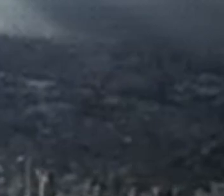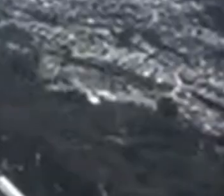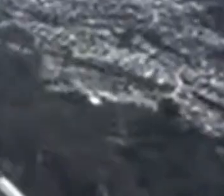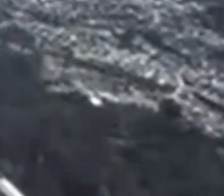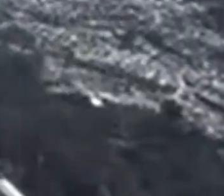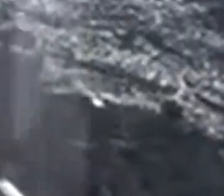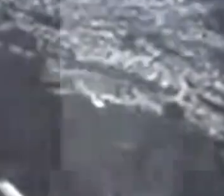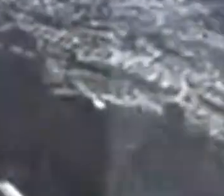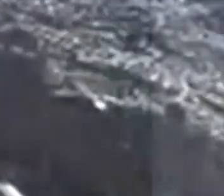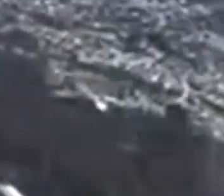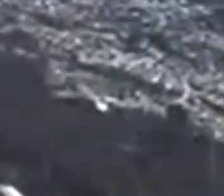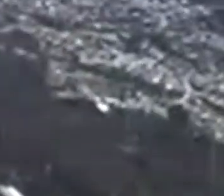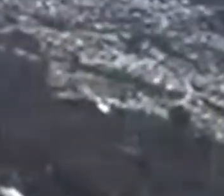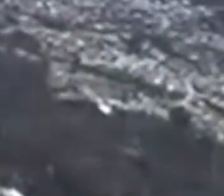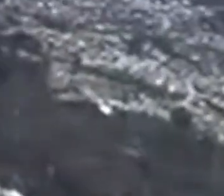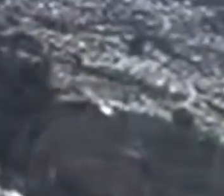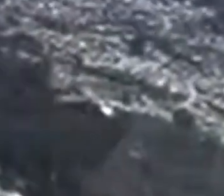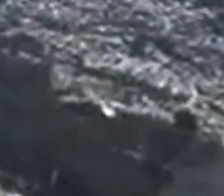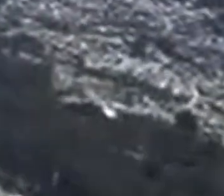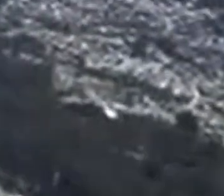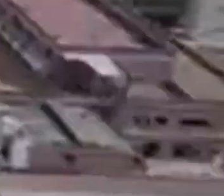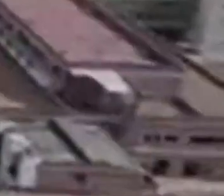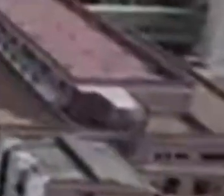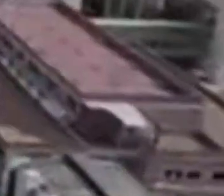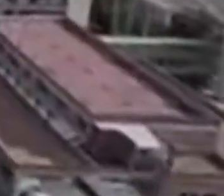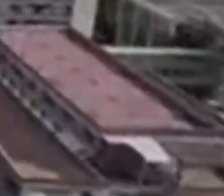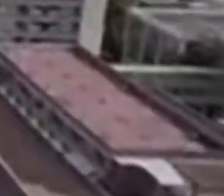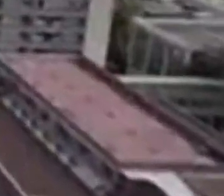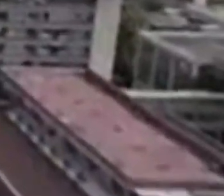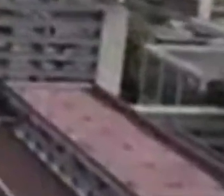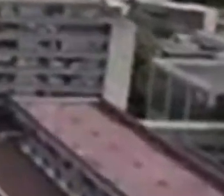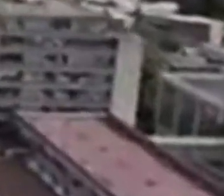RTVC Noticias del Mediodía.